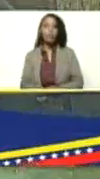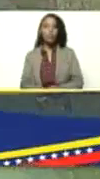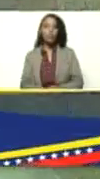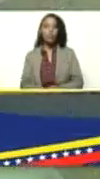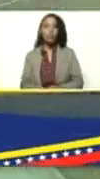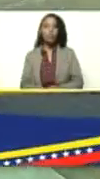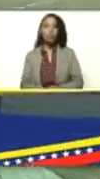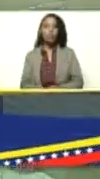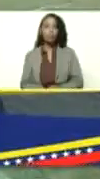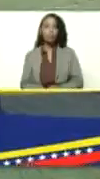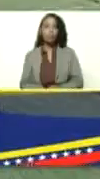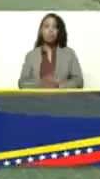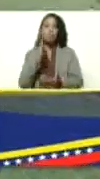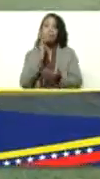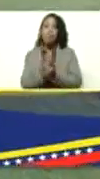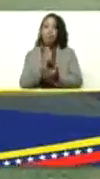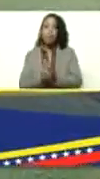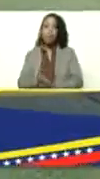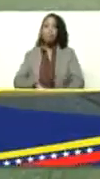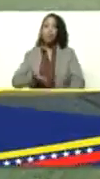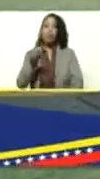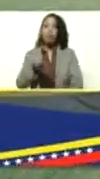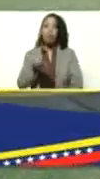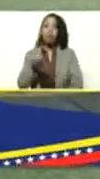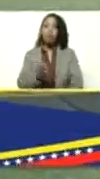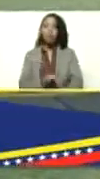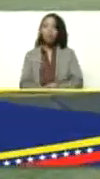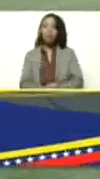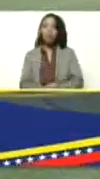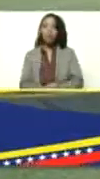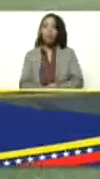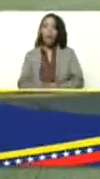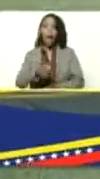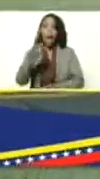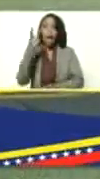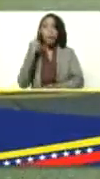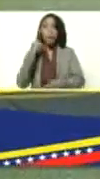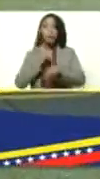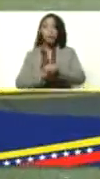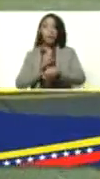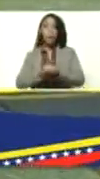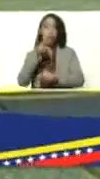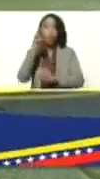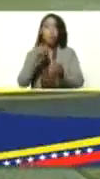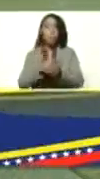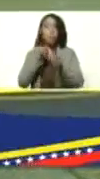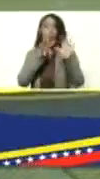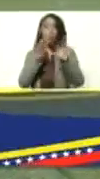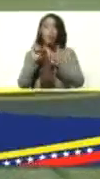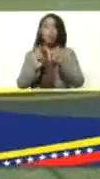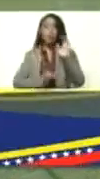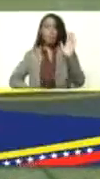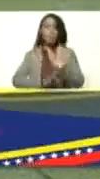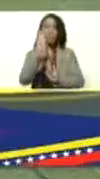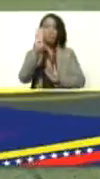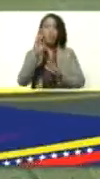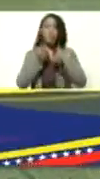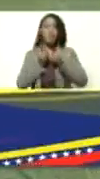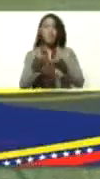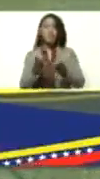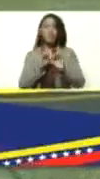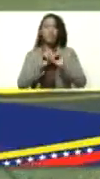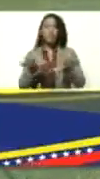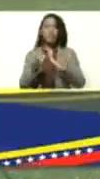siempre es importante ayer tuvimos un récord dos mil noventa casos hoy hemos